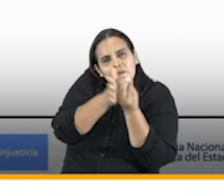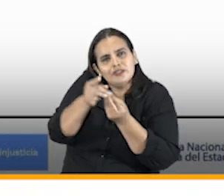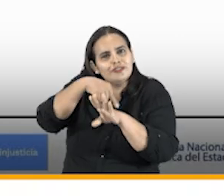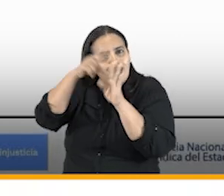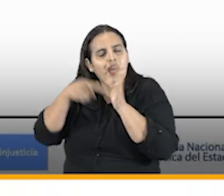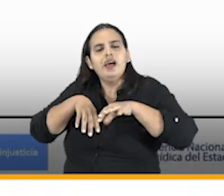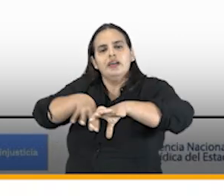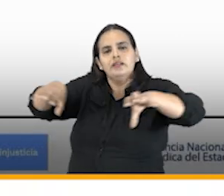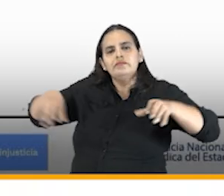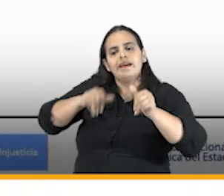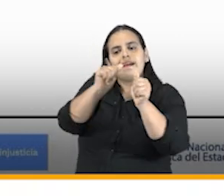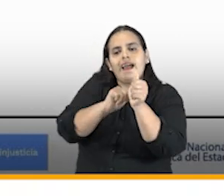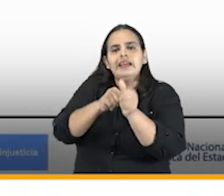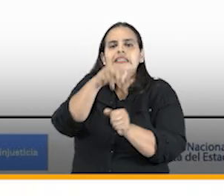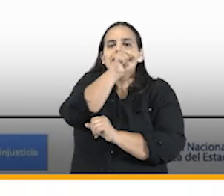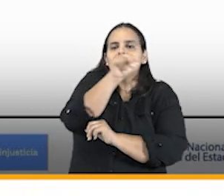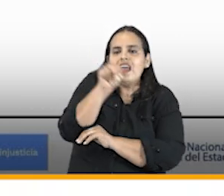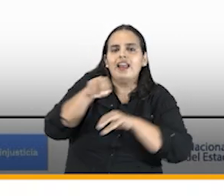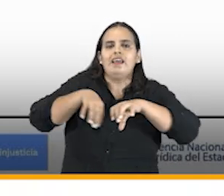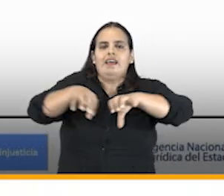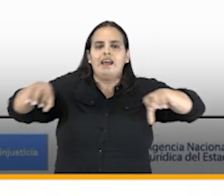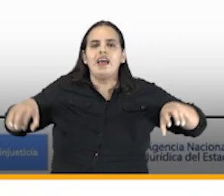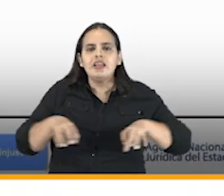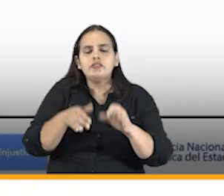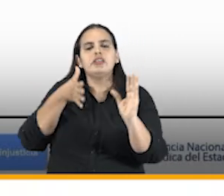categorías tipos de acción y otro tipo de información